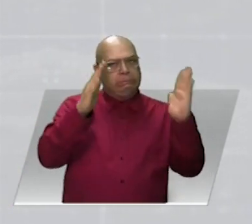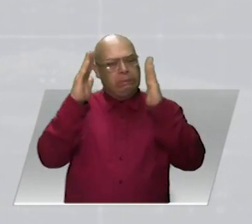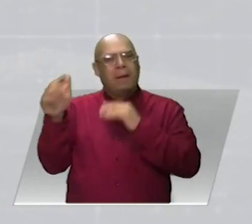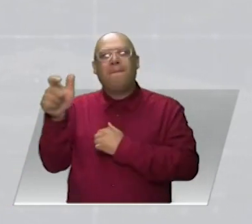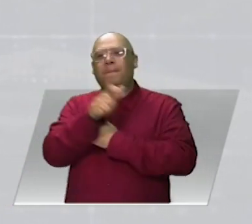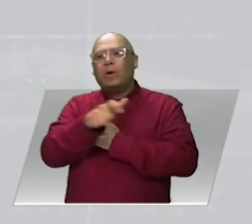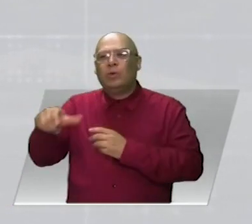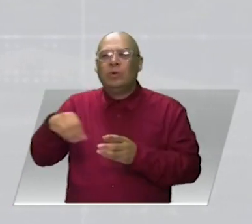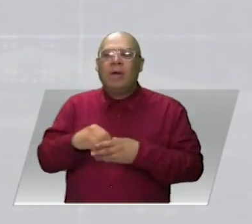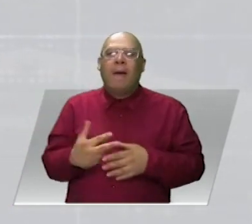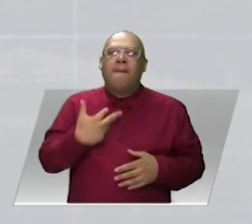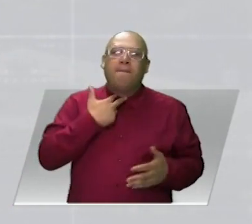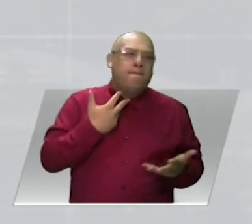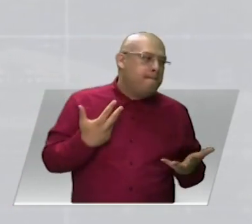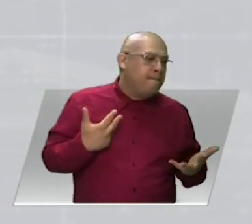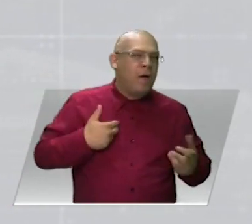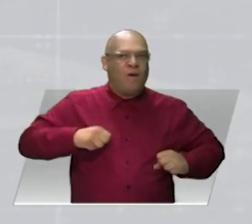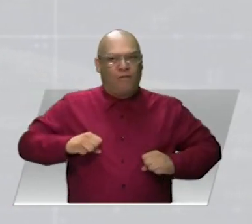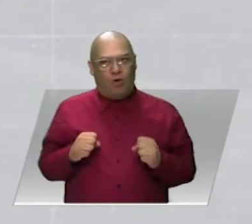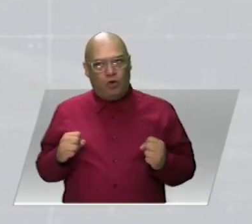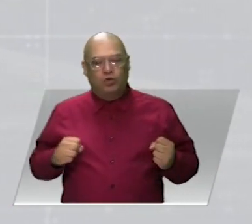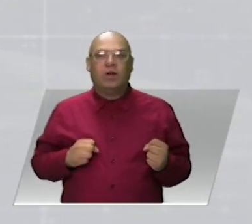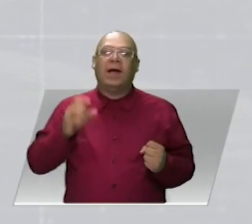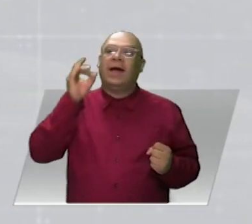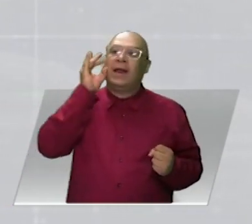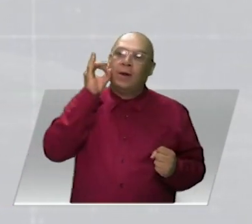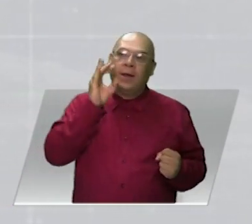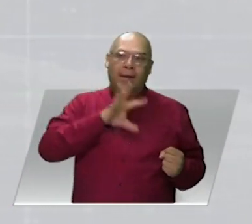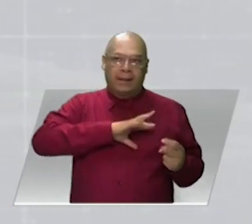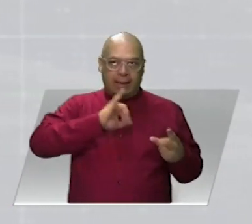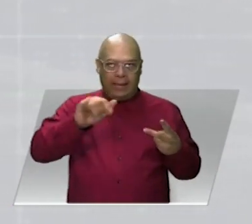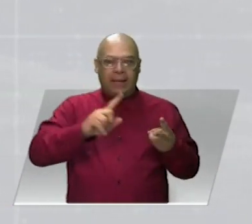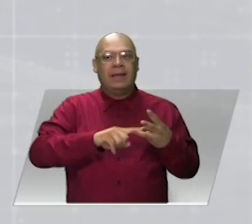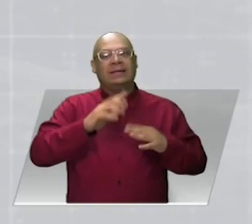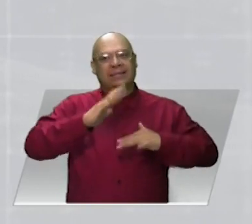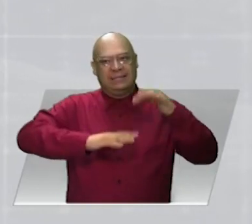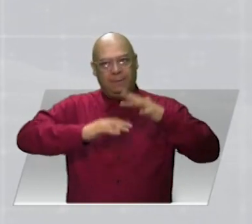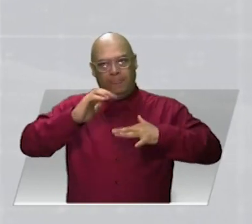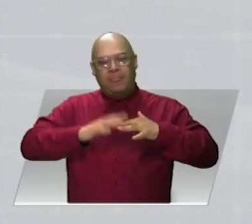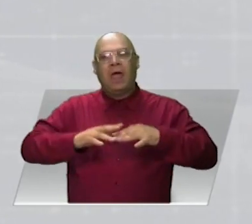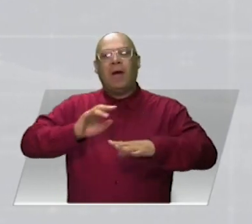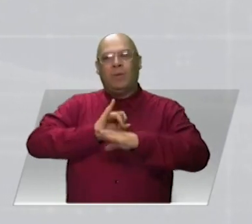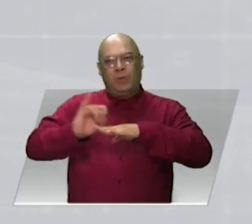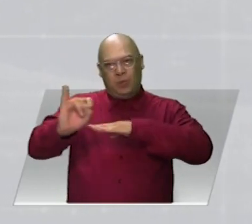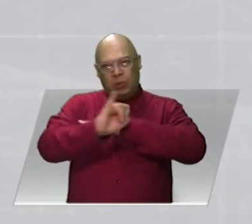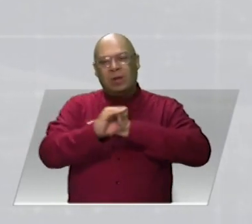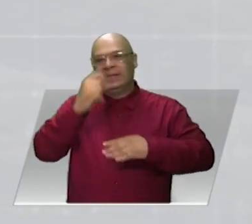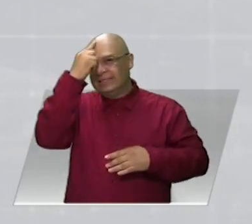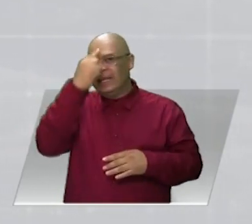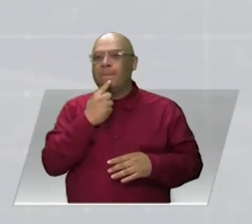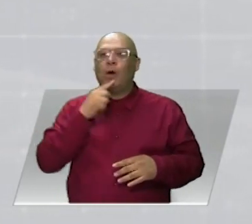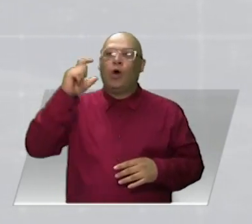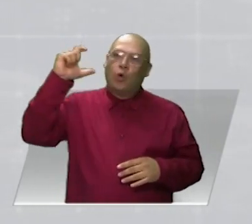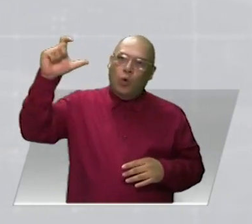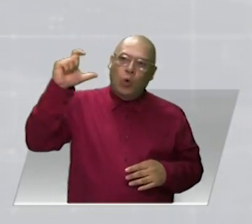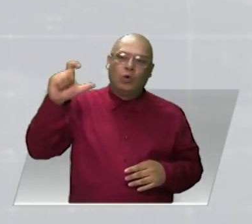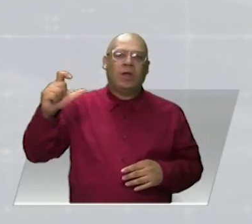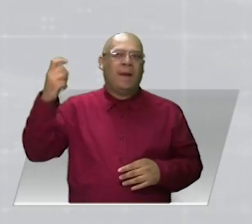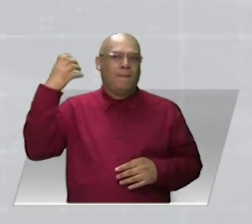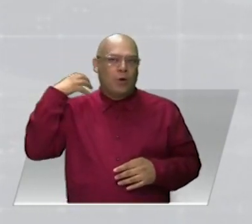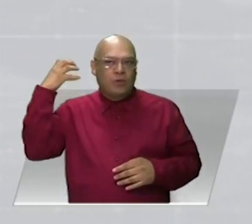pasajeros afectados en los aeropuertos de Bogotá, Río Negro, Cali, San Andrés, Providencia, Santa Marta, Cúcuta, Montería,